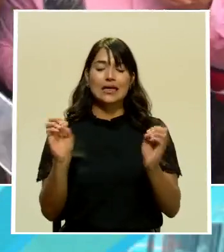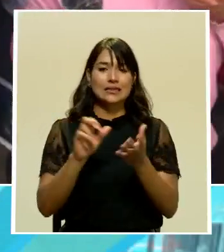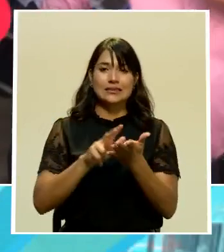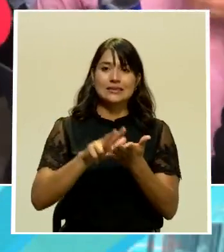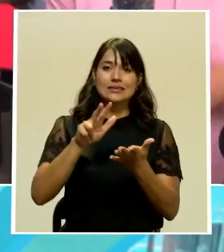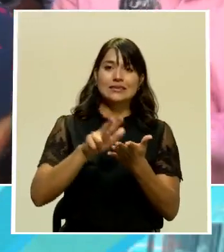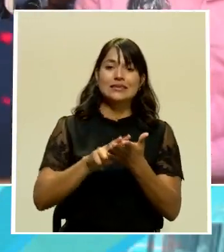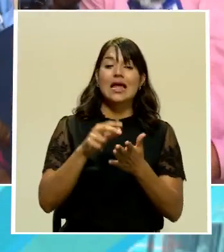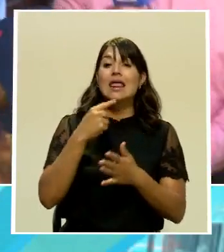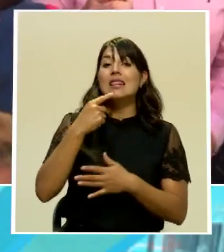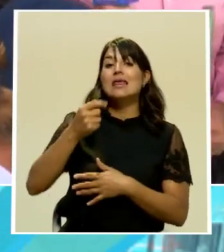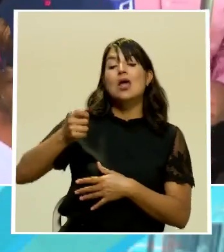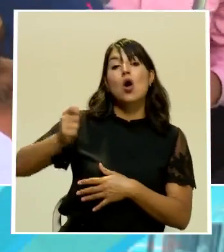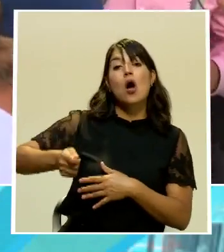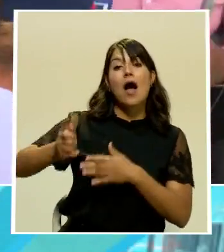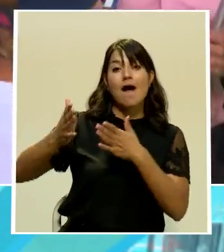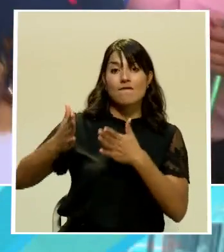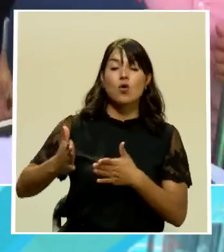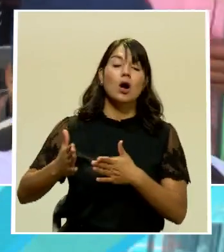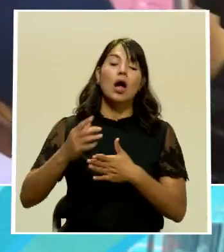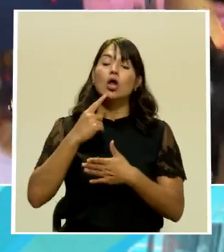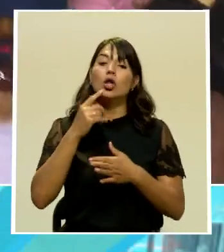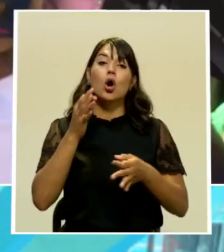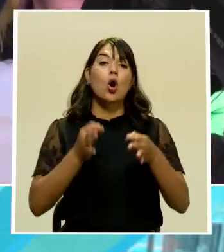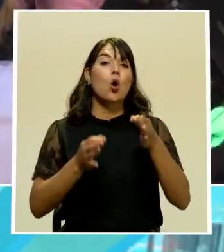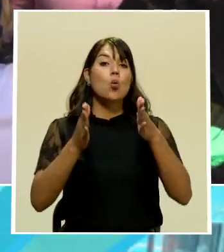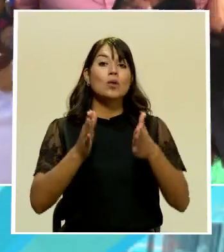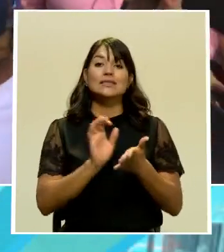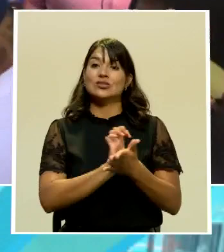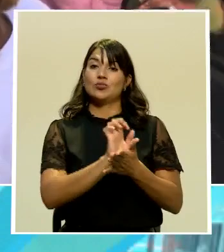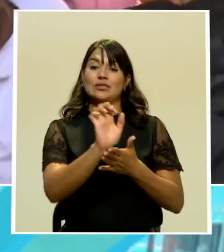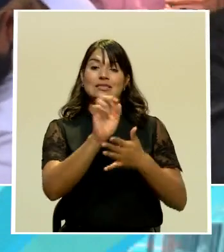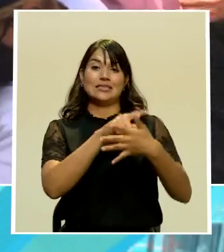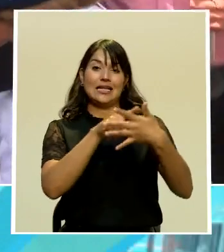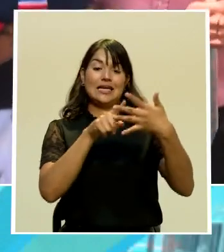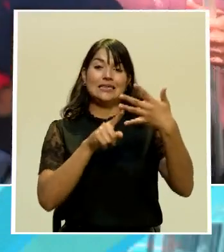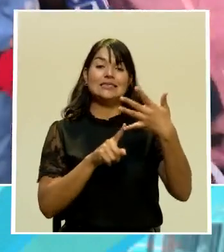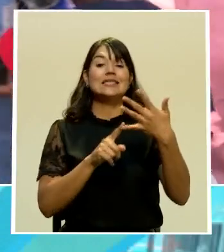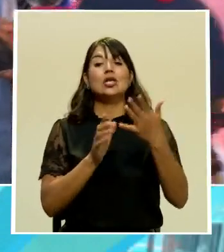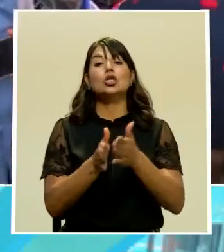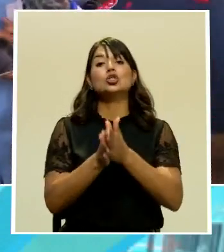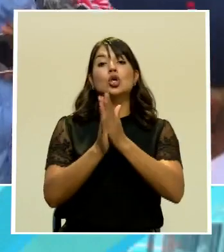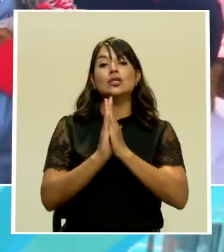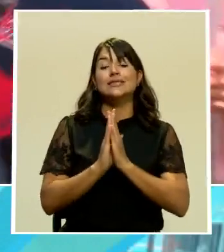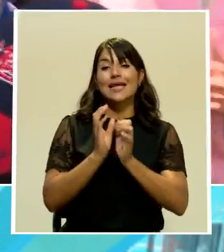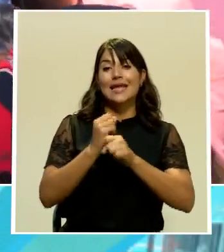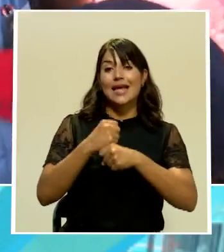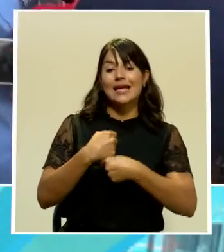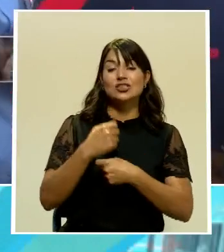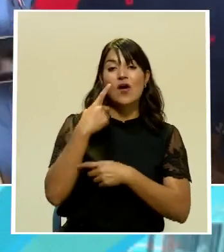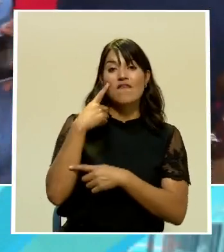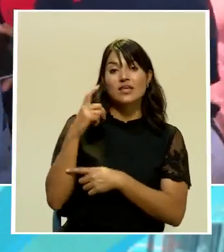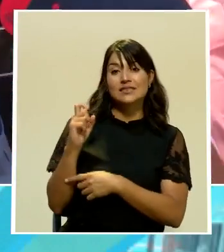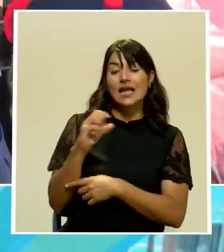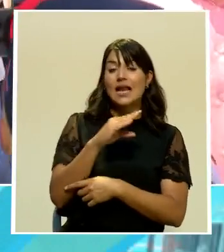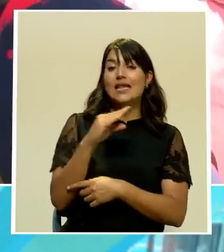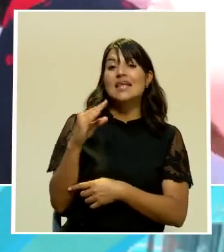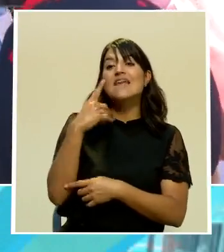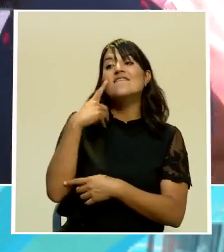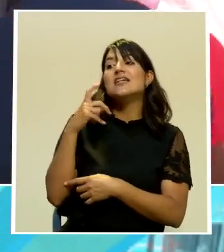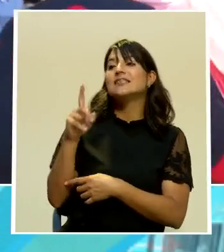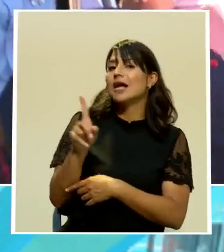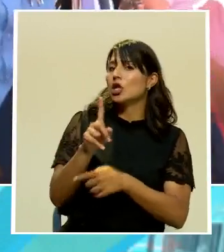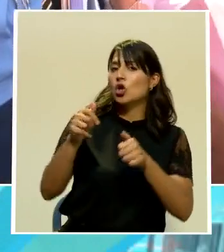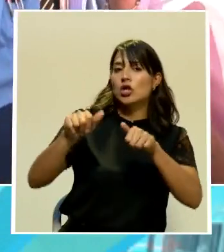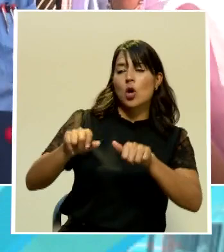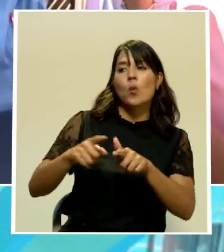jueza rechazó por completo las medidas solicitadas por la Fiscalía y que la Fiscalía apeló dicha